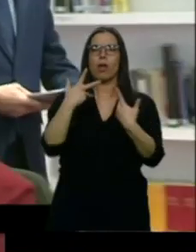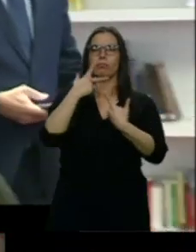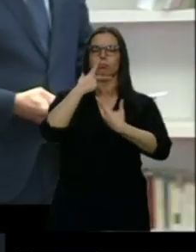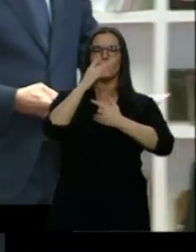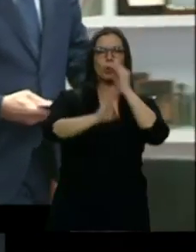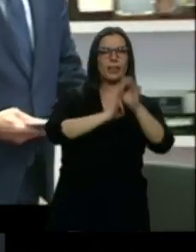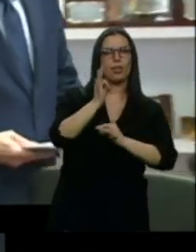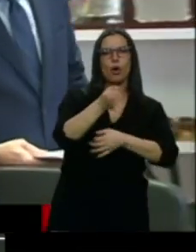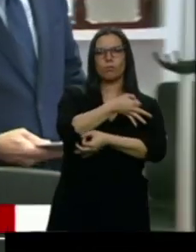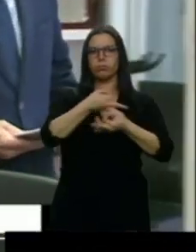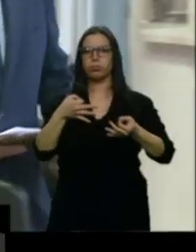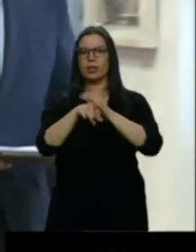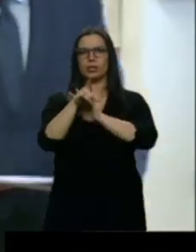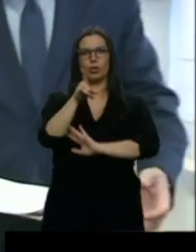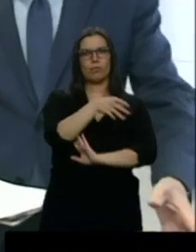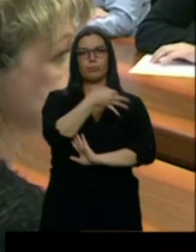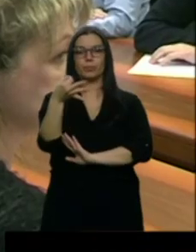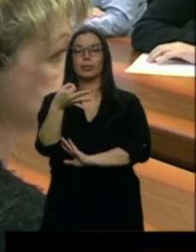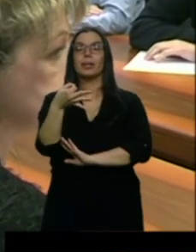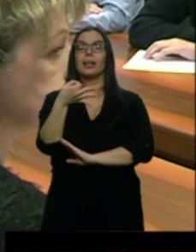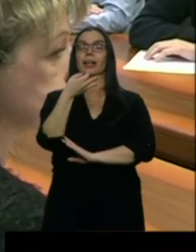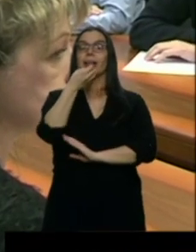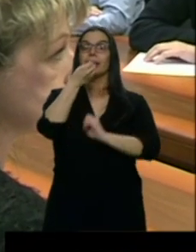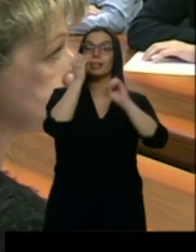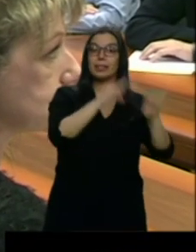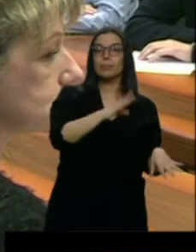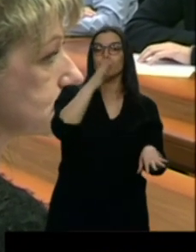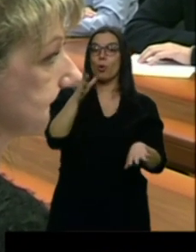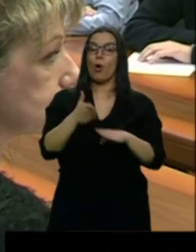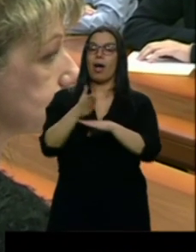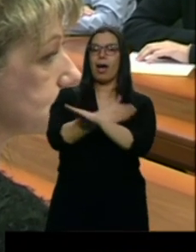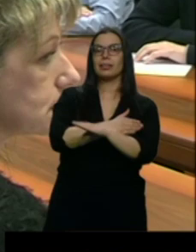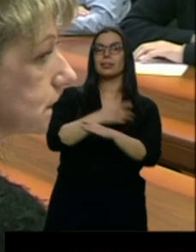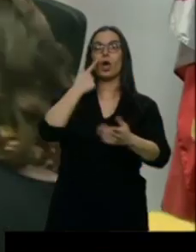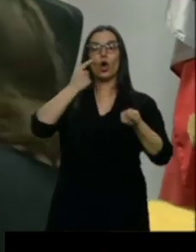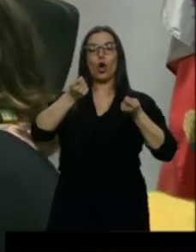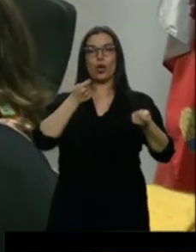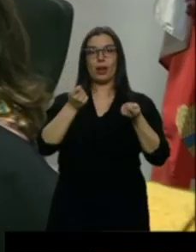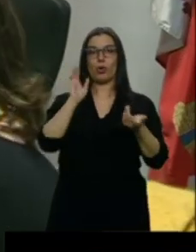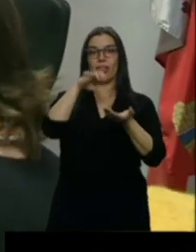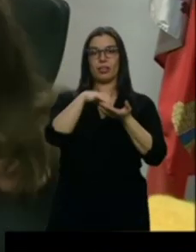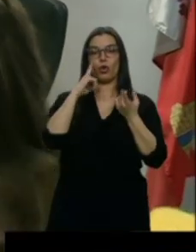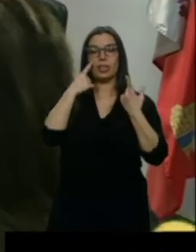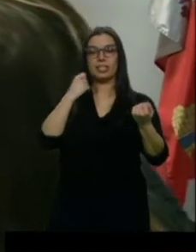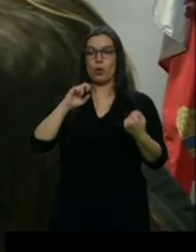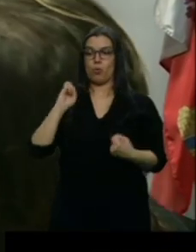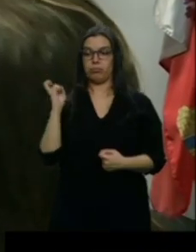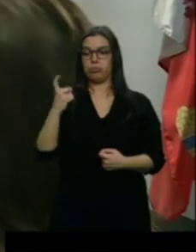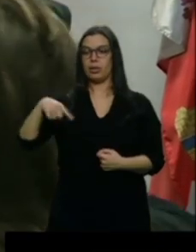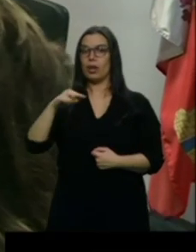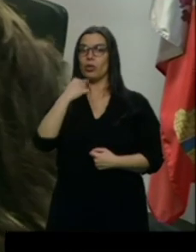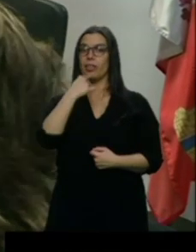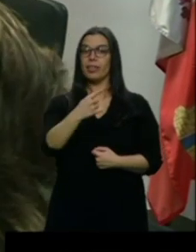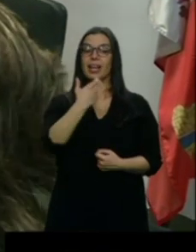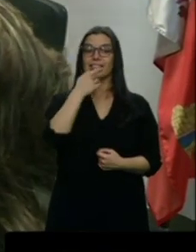Esta decisión viene precedida por la amenaza de los coordinadores de los centros de salud de dejar sus cargos si ella no dimitía esta misma semana.